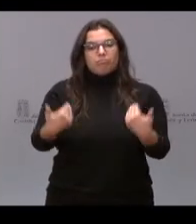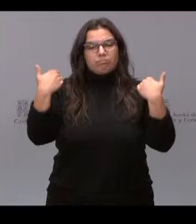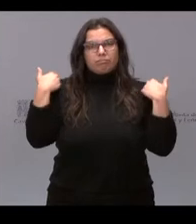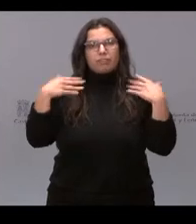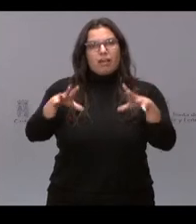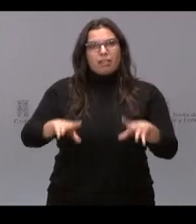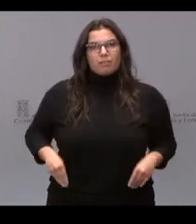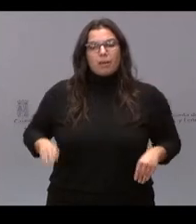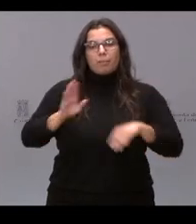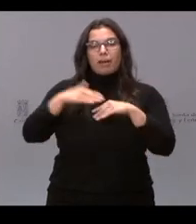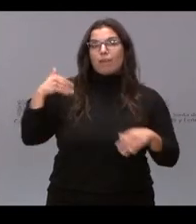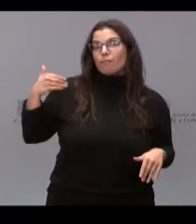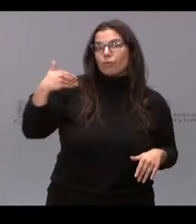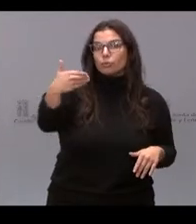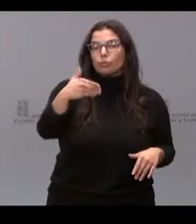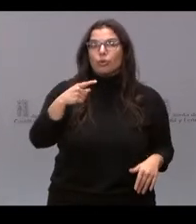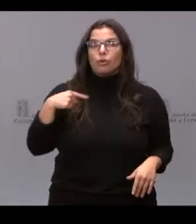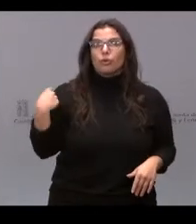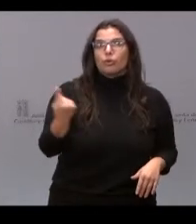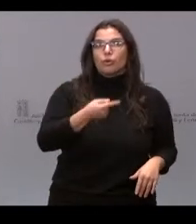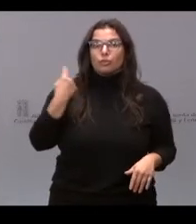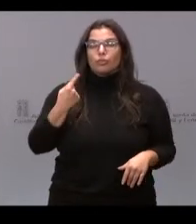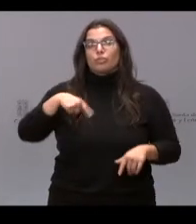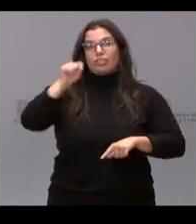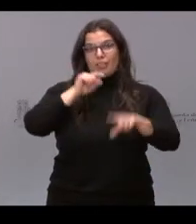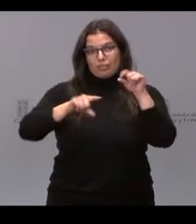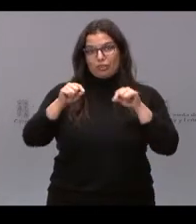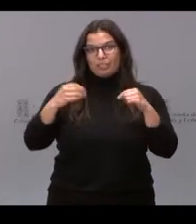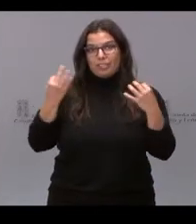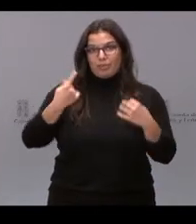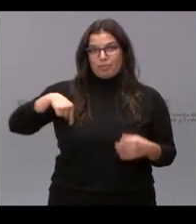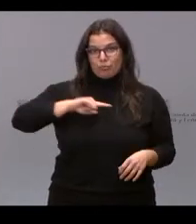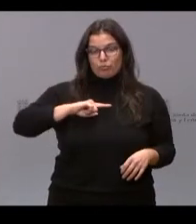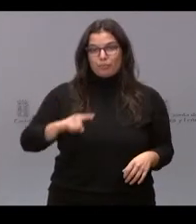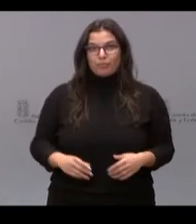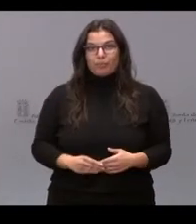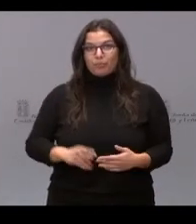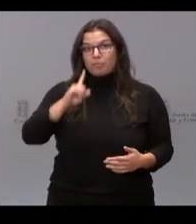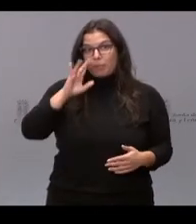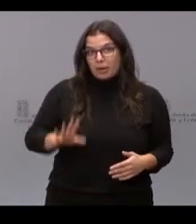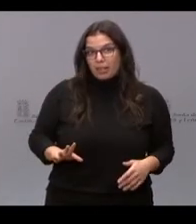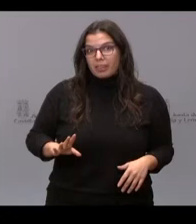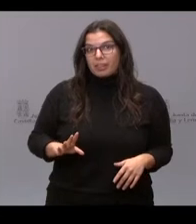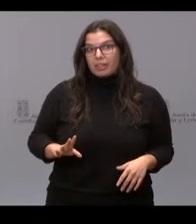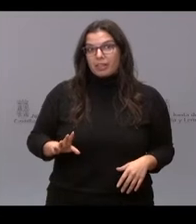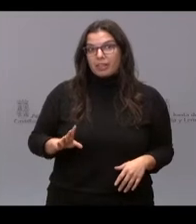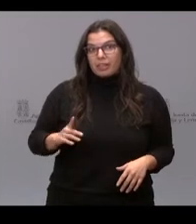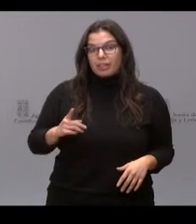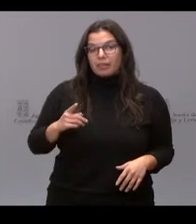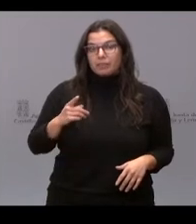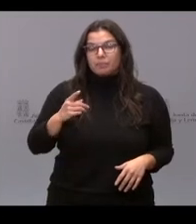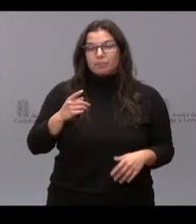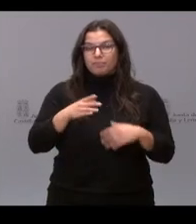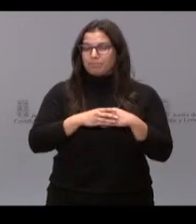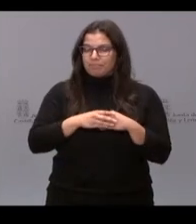ya que en un futuro nosotros tomaremos las decisiones y me parece muy interesante tener compañeros